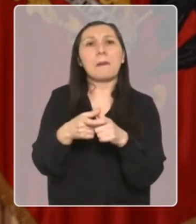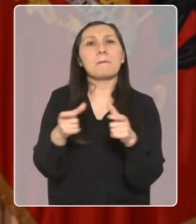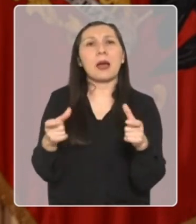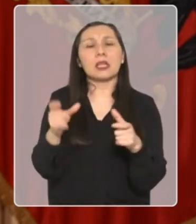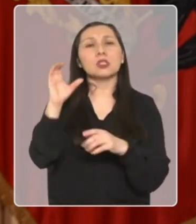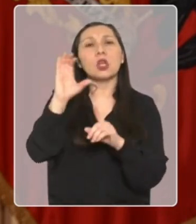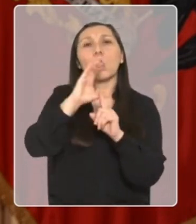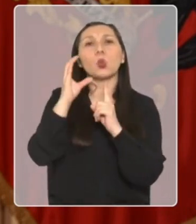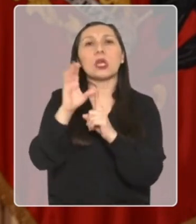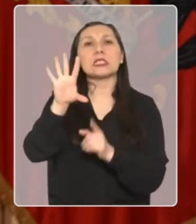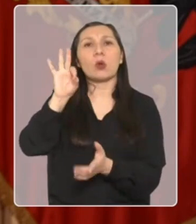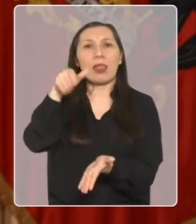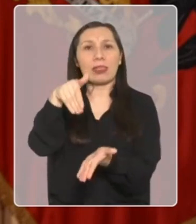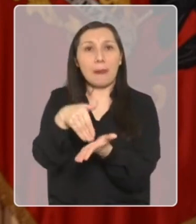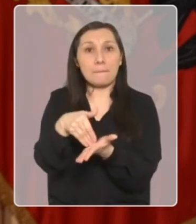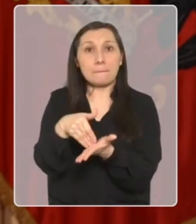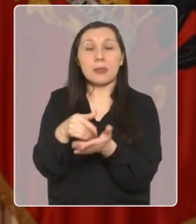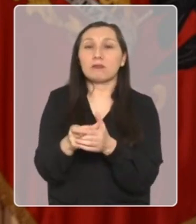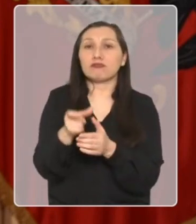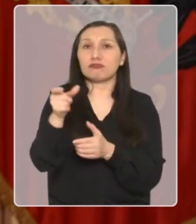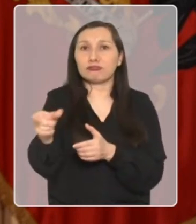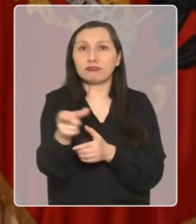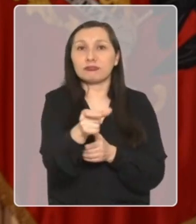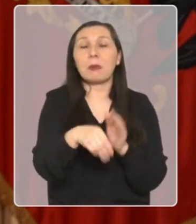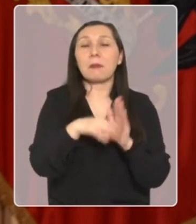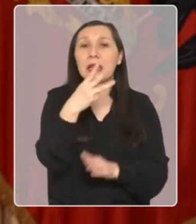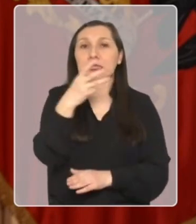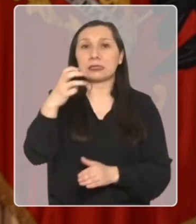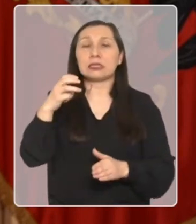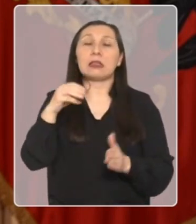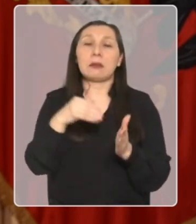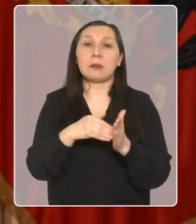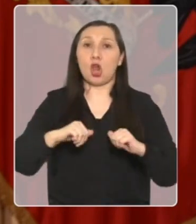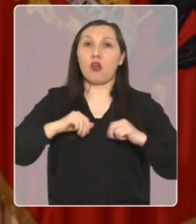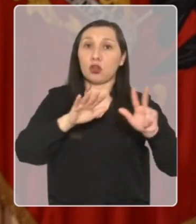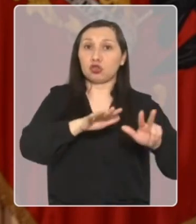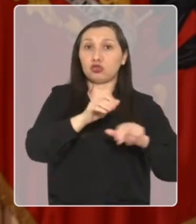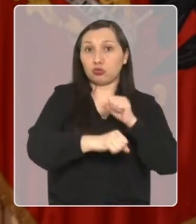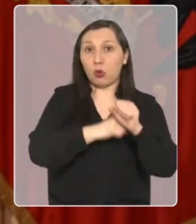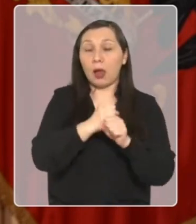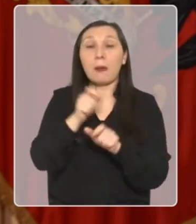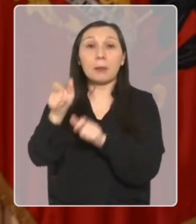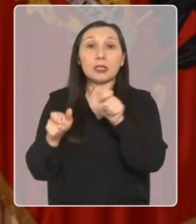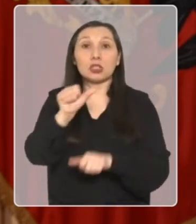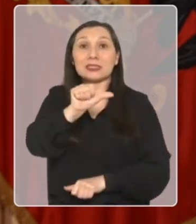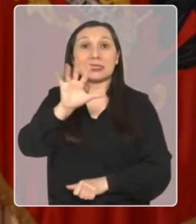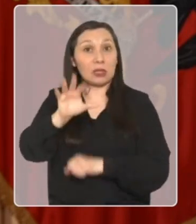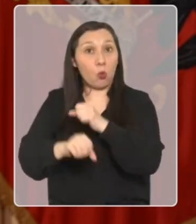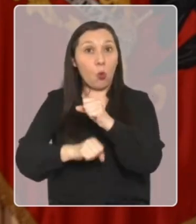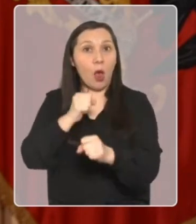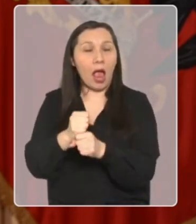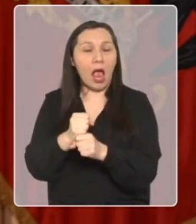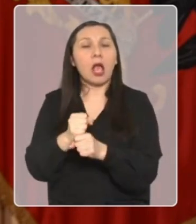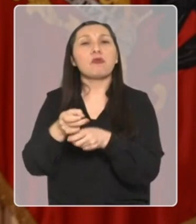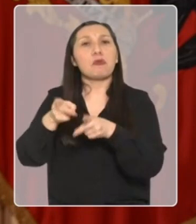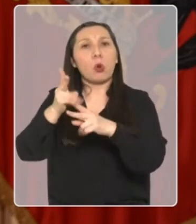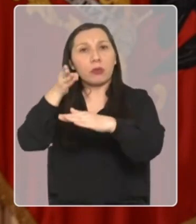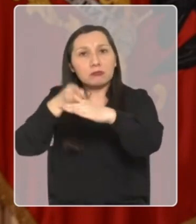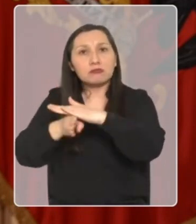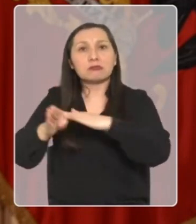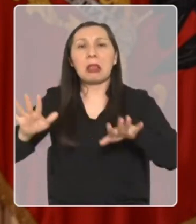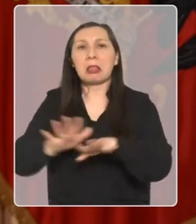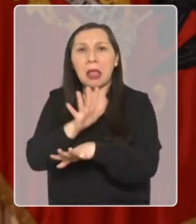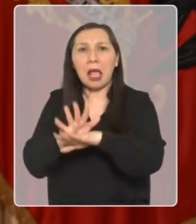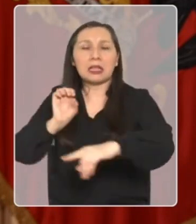financiar un pase cultural de 50 mil pesos que le va a permitir a más de 300 mil jóvenes de 18 años y personas de 65 años